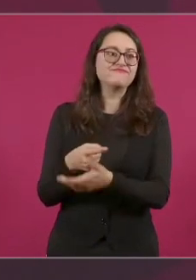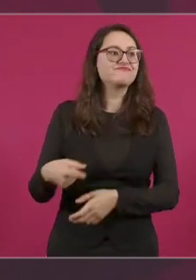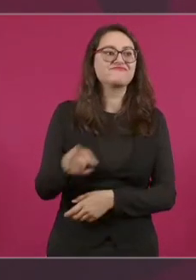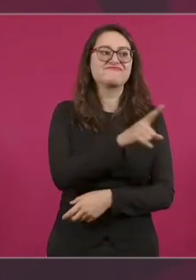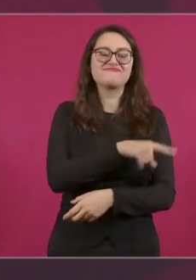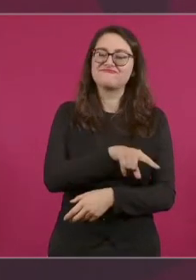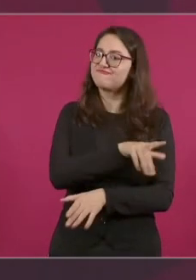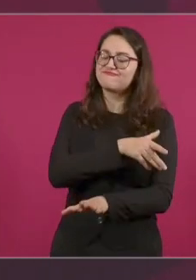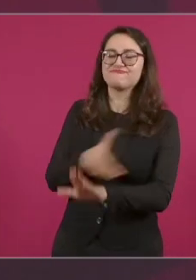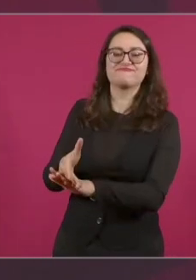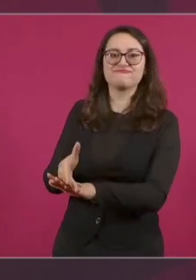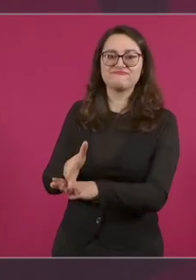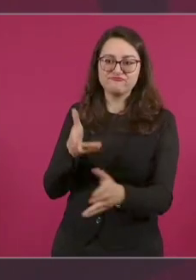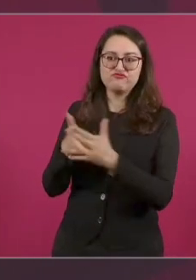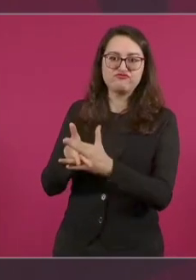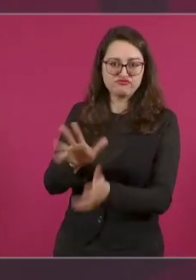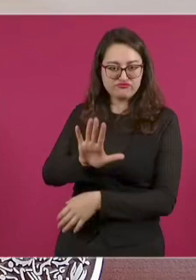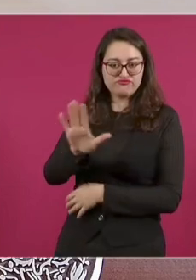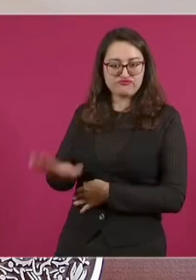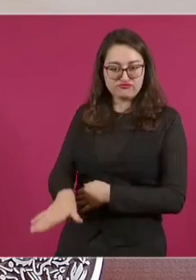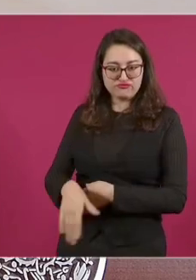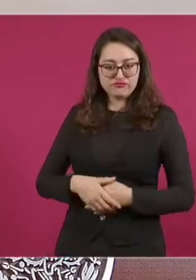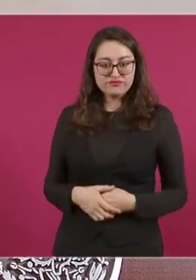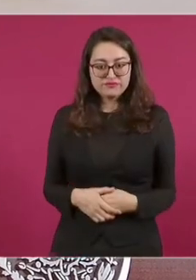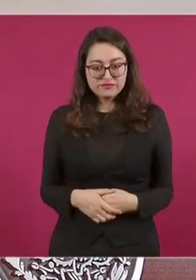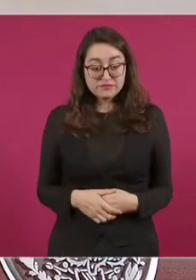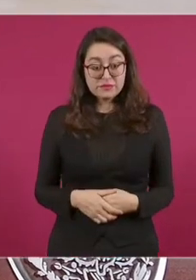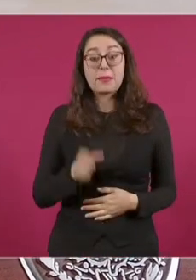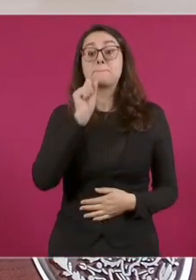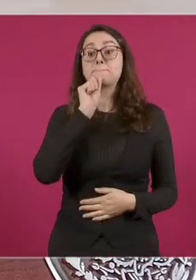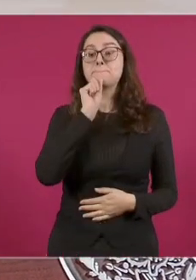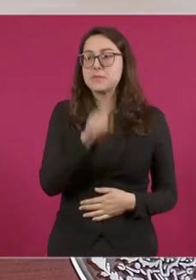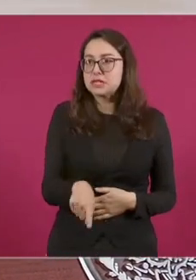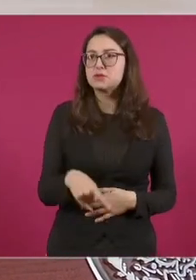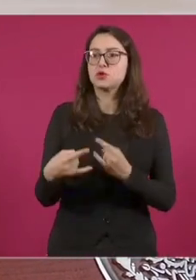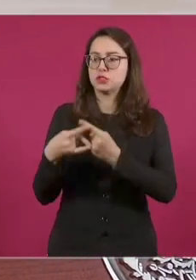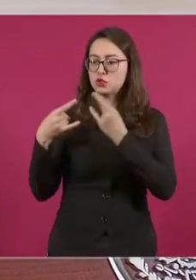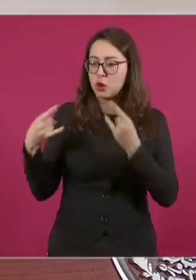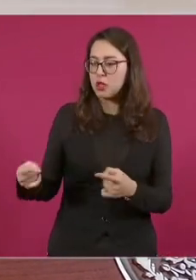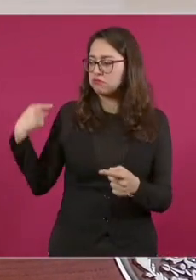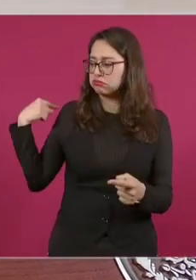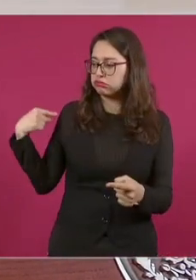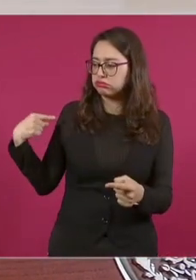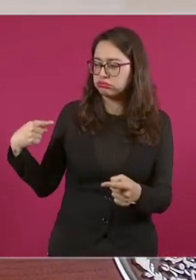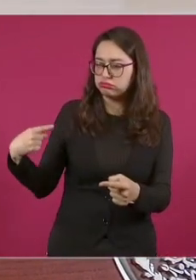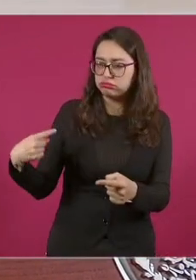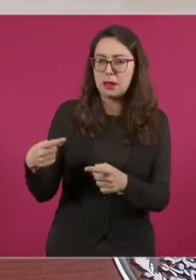con tanto amor al pueblo como el general Cárdenas.